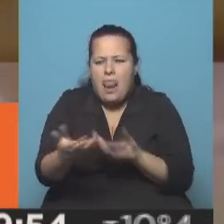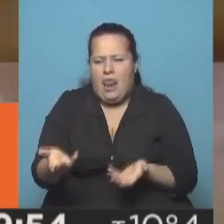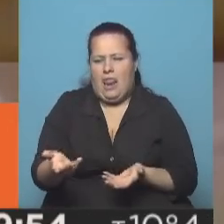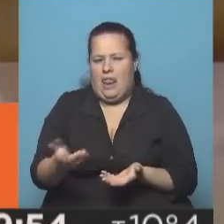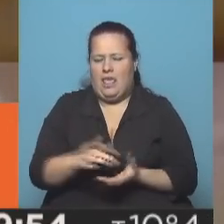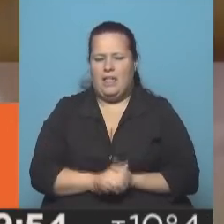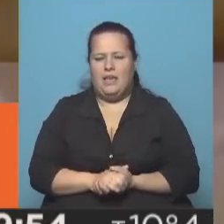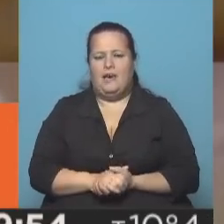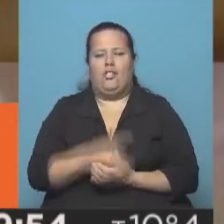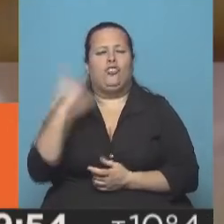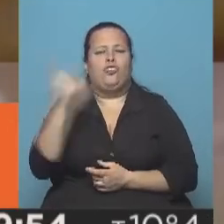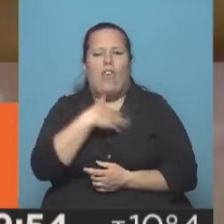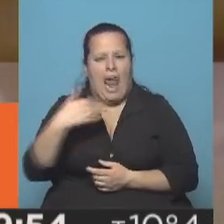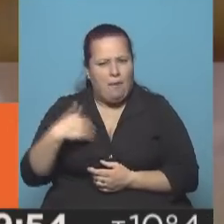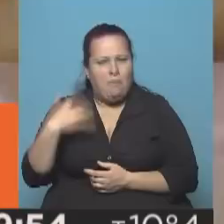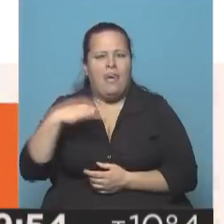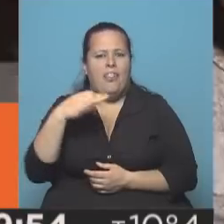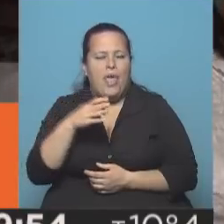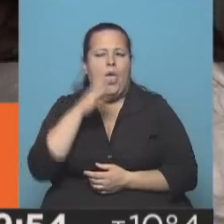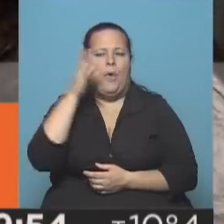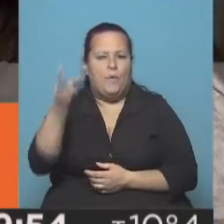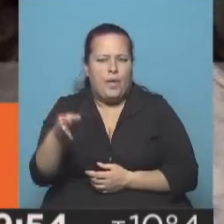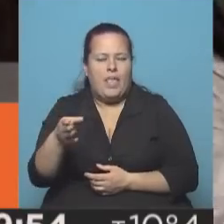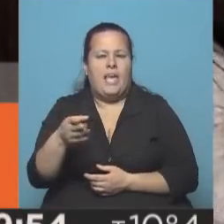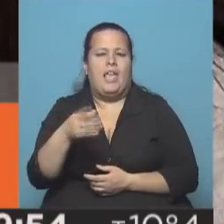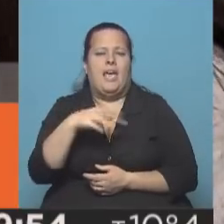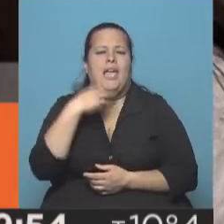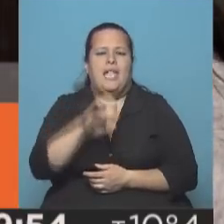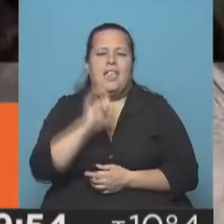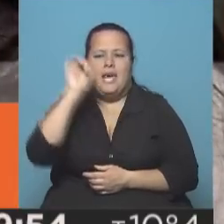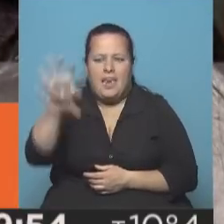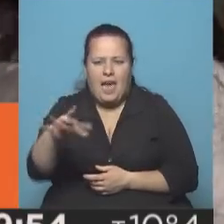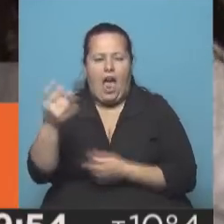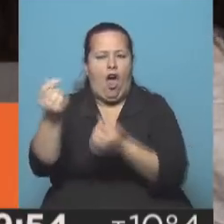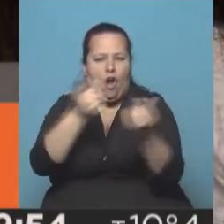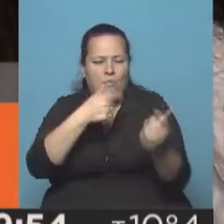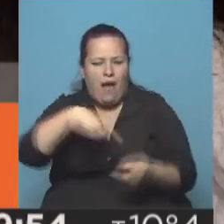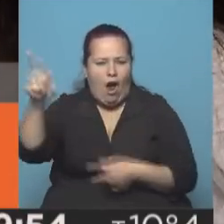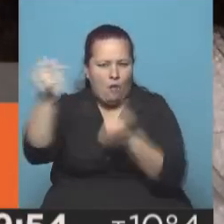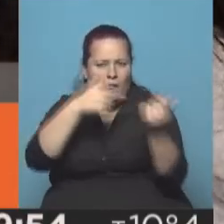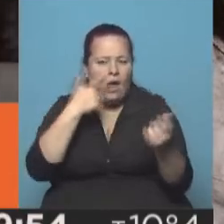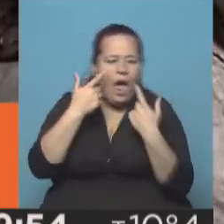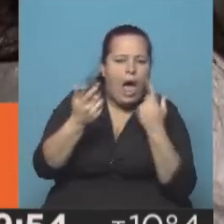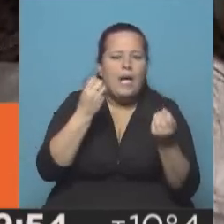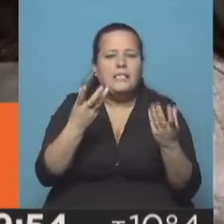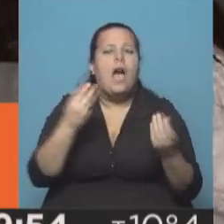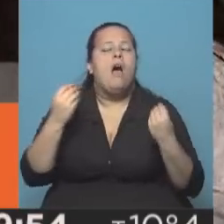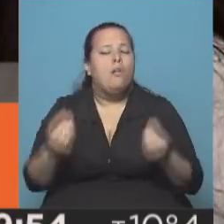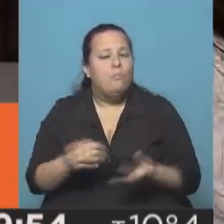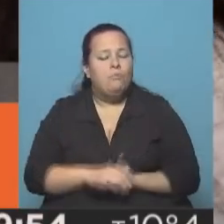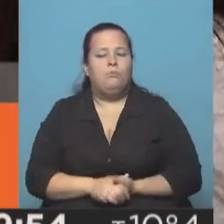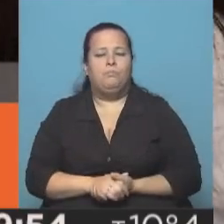Y todas las madres tienen que ir a, mandan a sus hijas a comprar y tienen que estar ahí fijándose porque